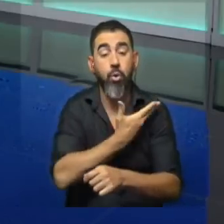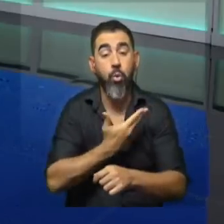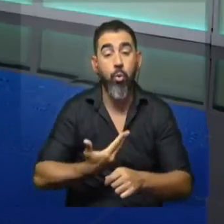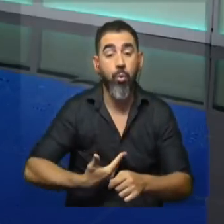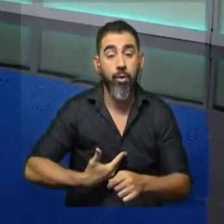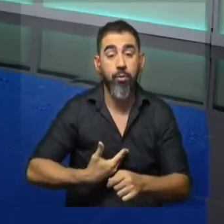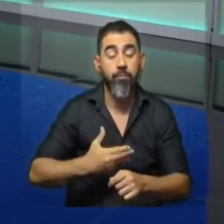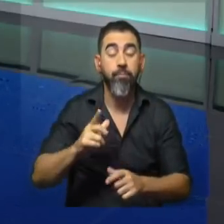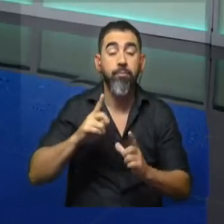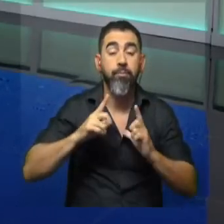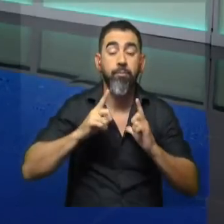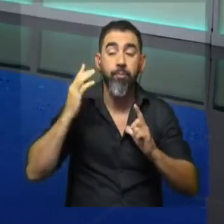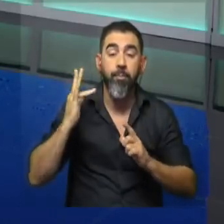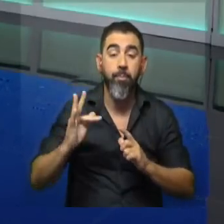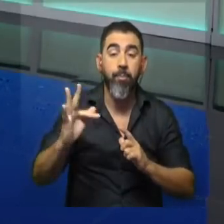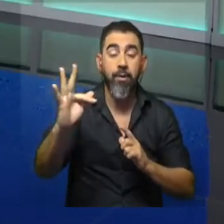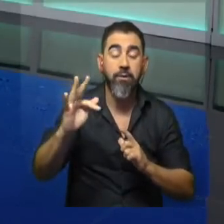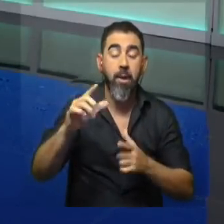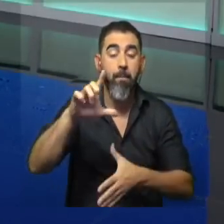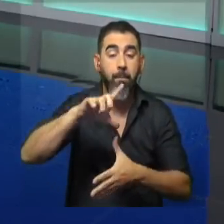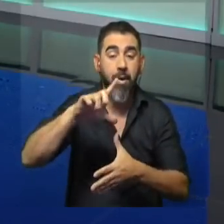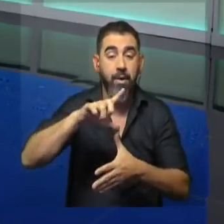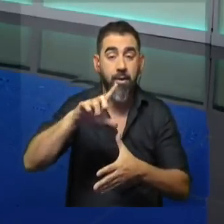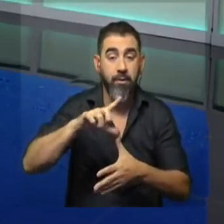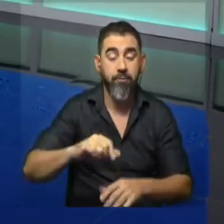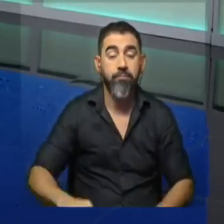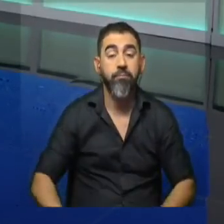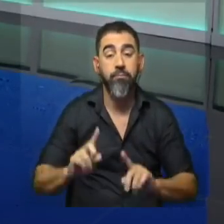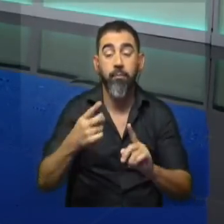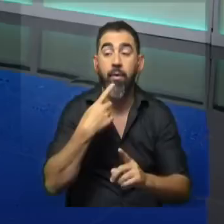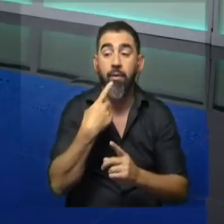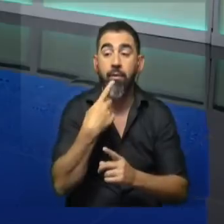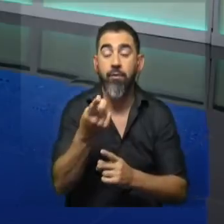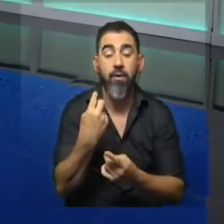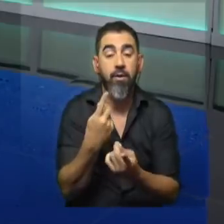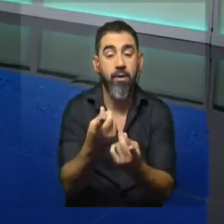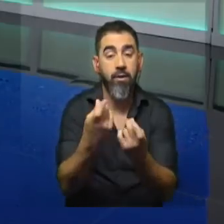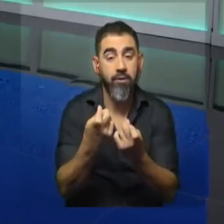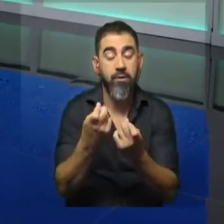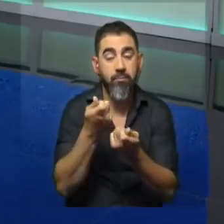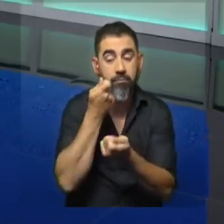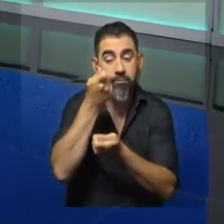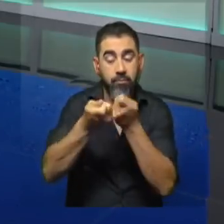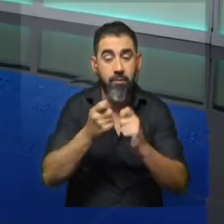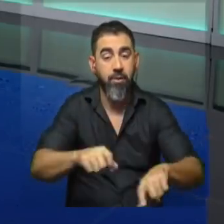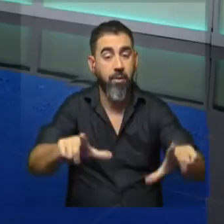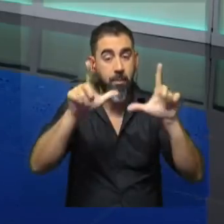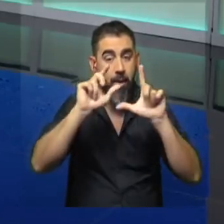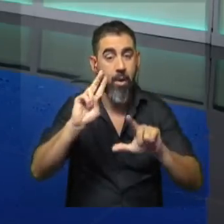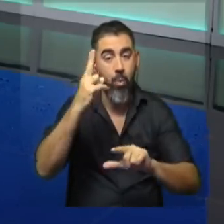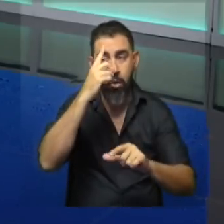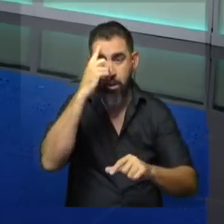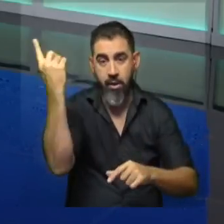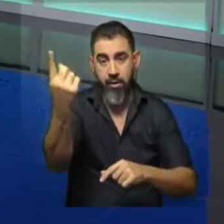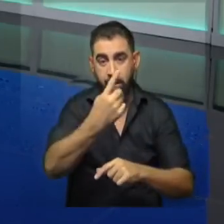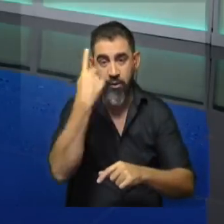un viento de esperanza para América Latina y la región. Sí, también planteó la necesidad de reconstruir la imagen de Uruguay a nivel